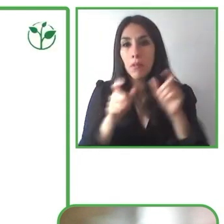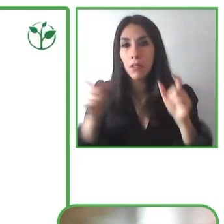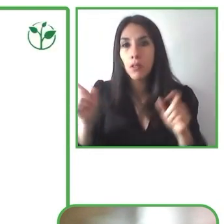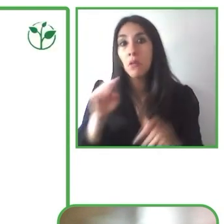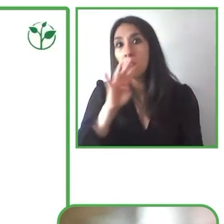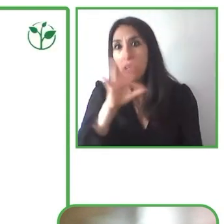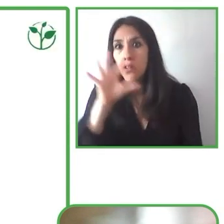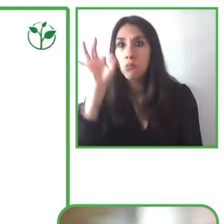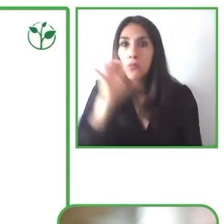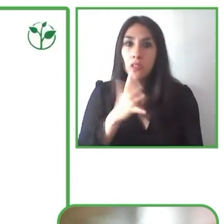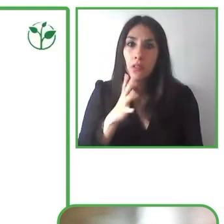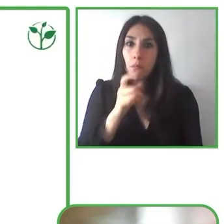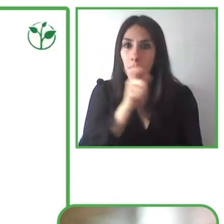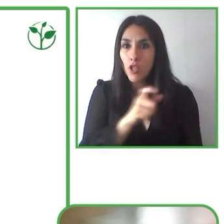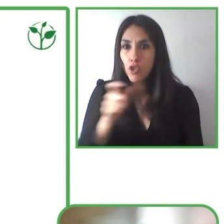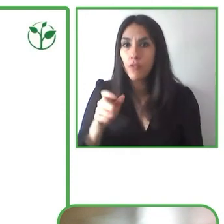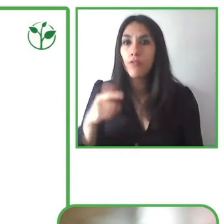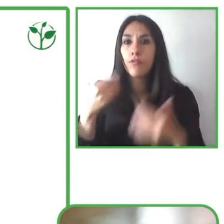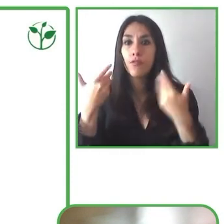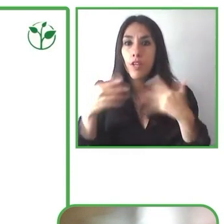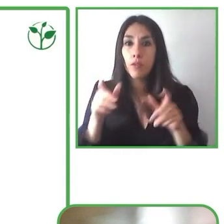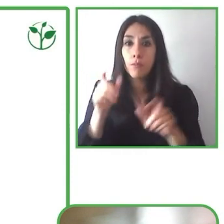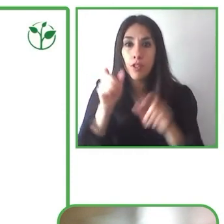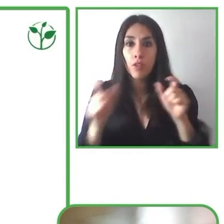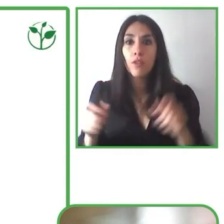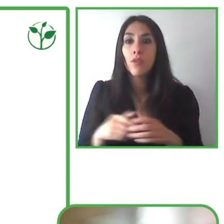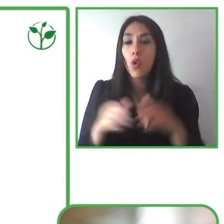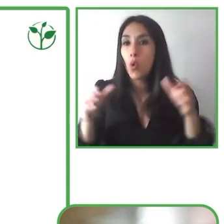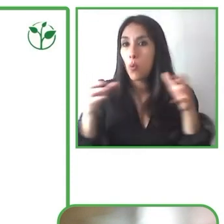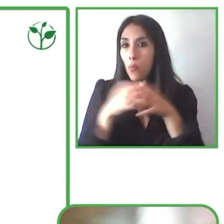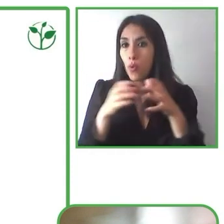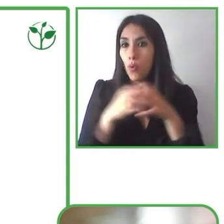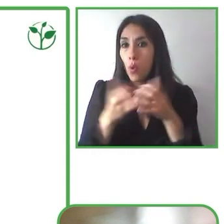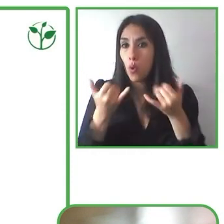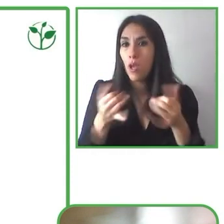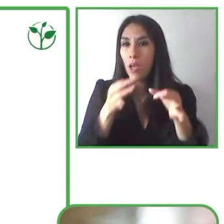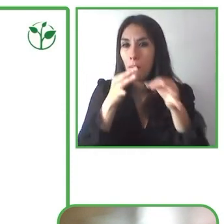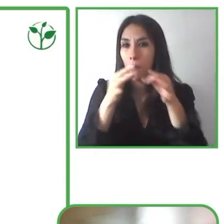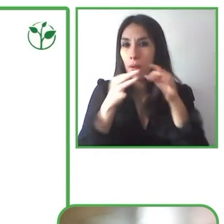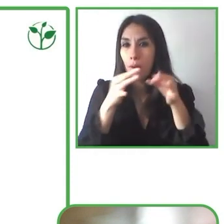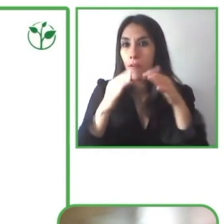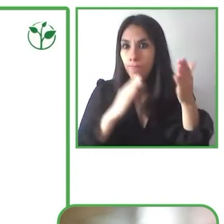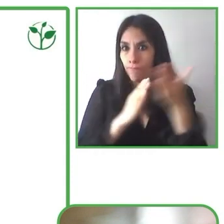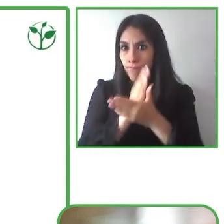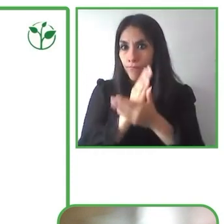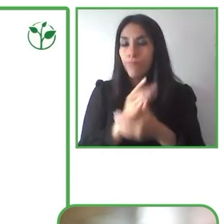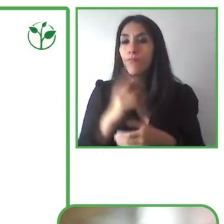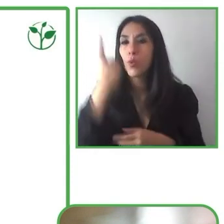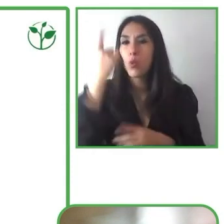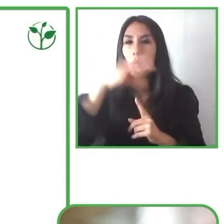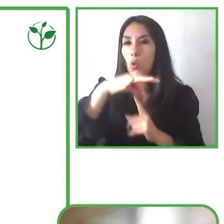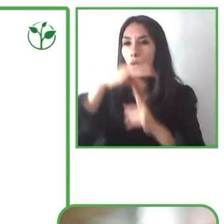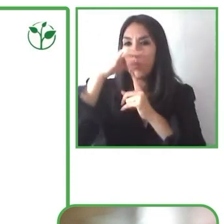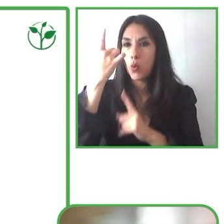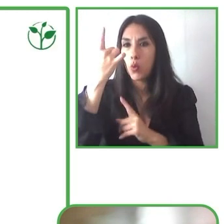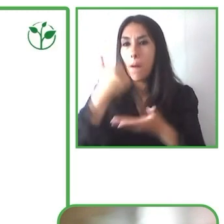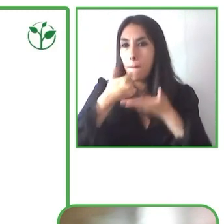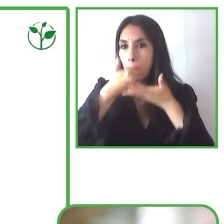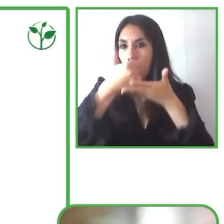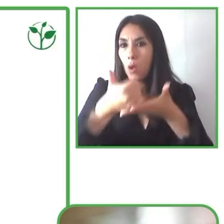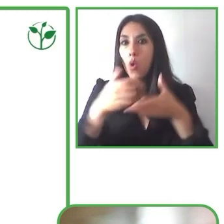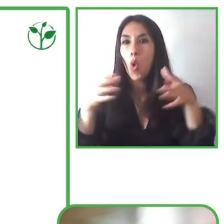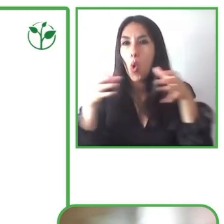la población. Por ello, cuando hablamos de accesibilidad, no se trata de ayudar a un porcentaje pequeño de la población, sino para todas las personas.